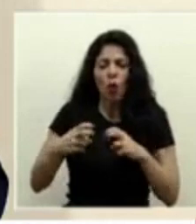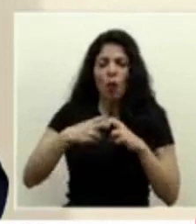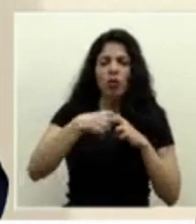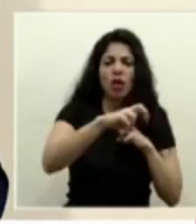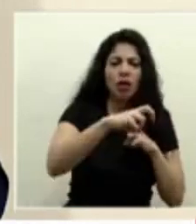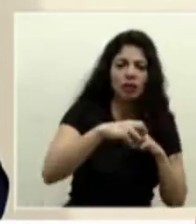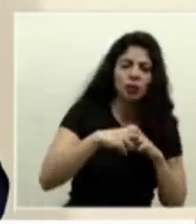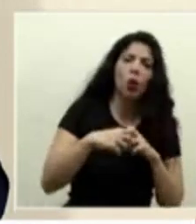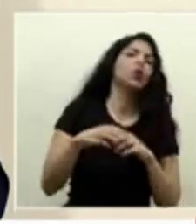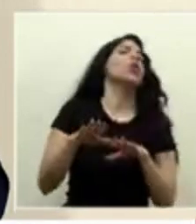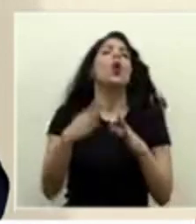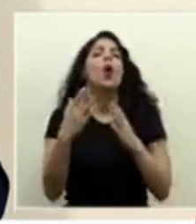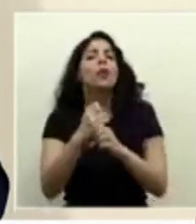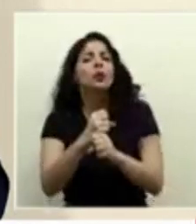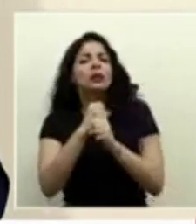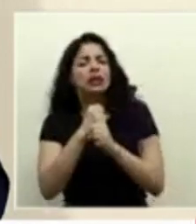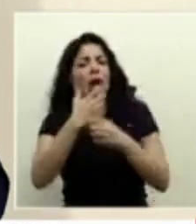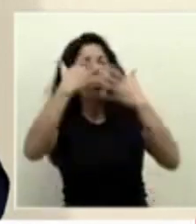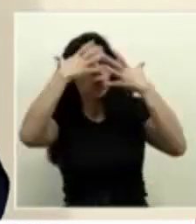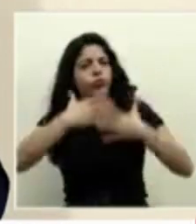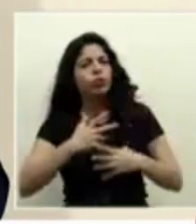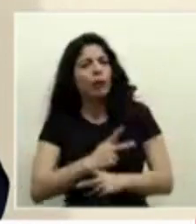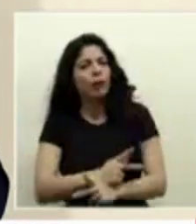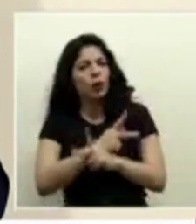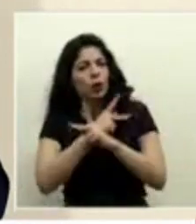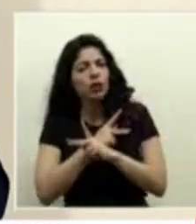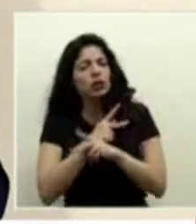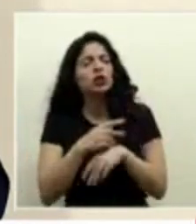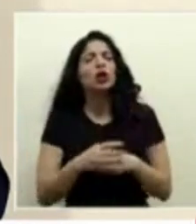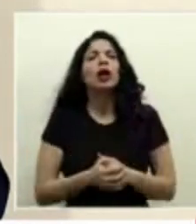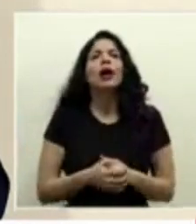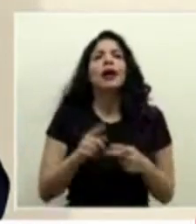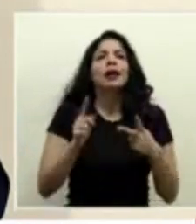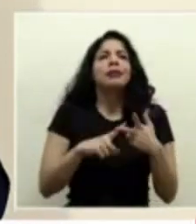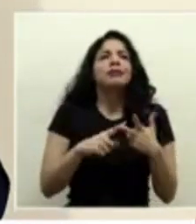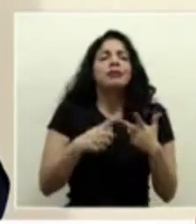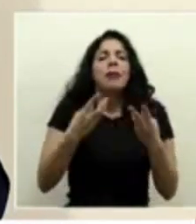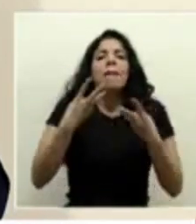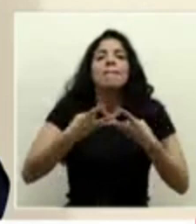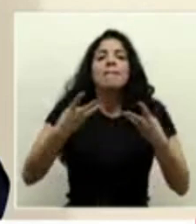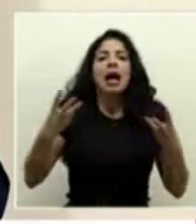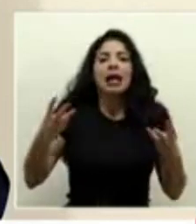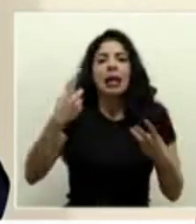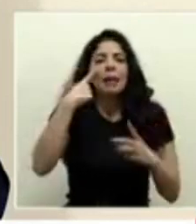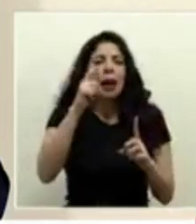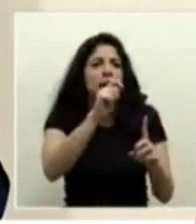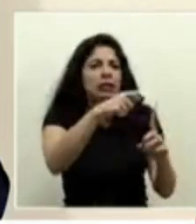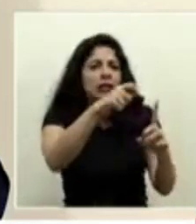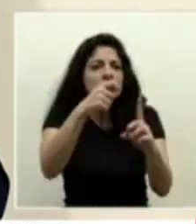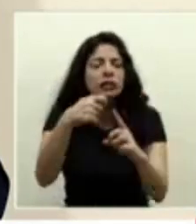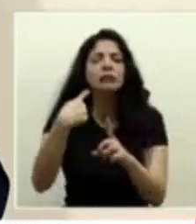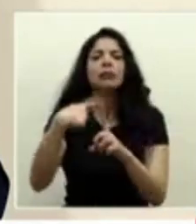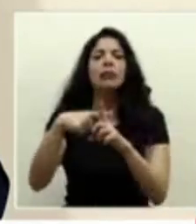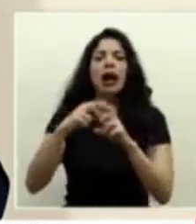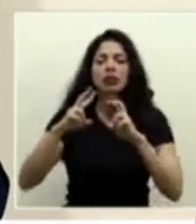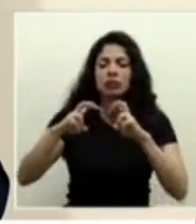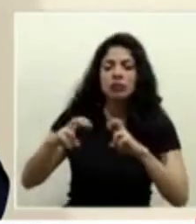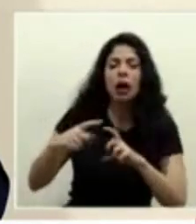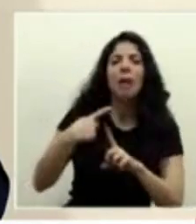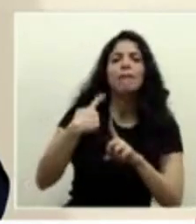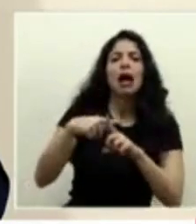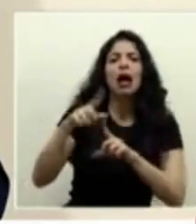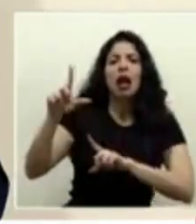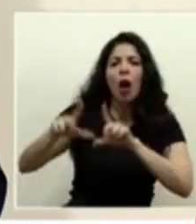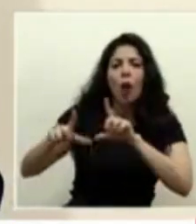de aseguramiento del equipo de protección personal de los materiales para el muestreo los análisis coordinación con